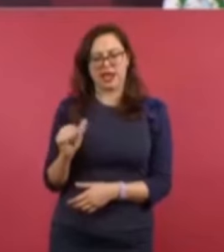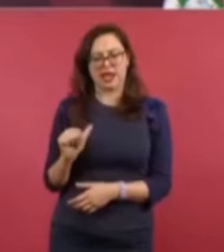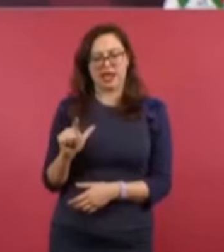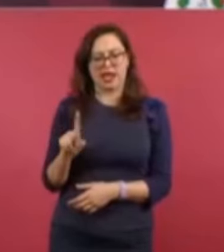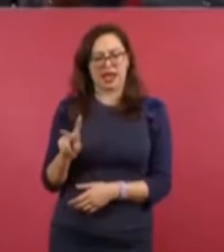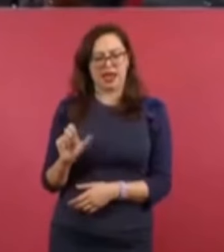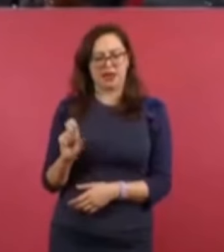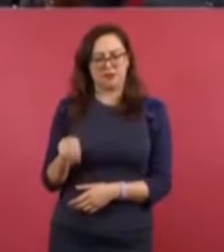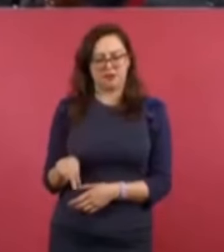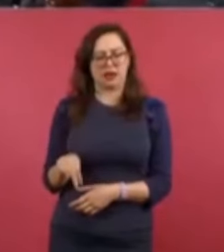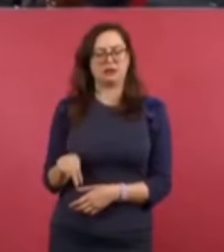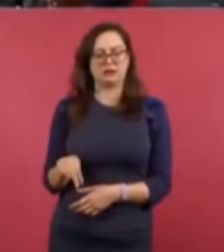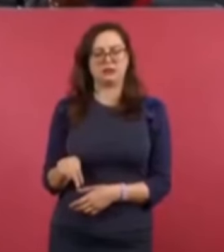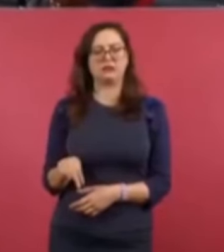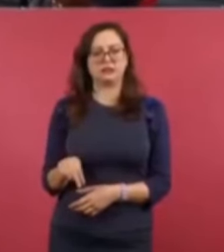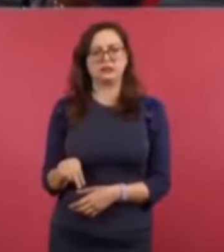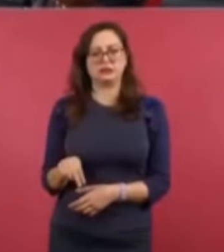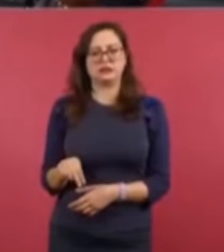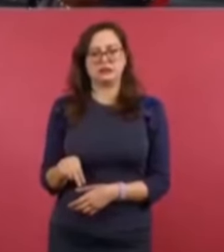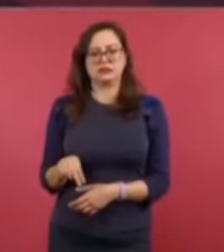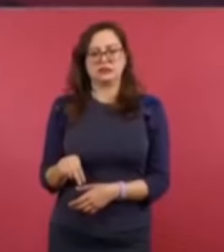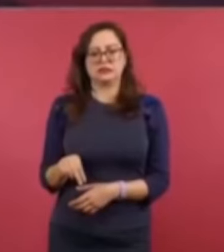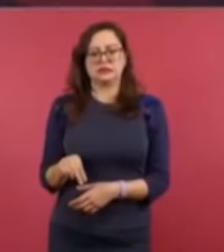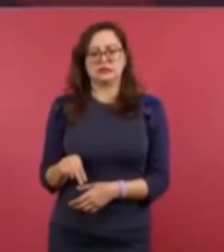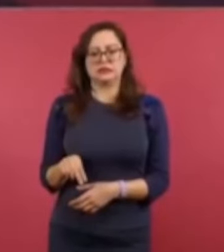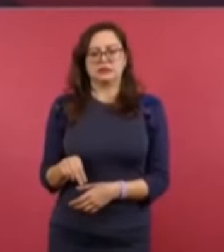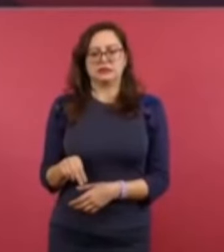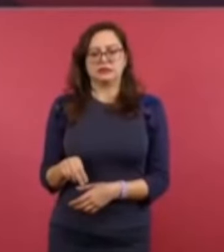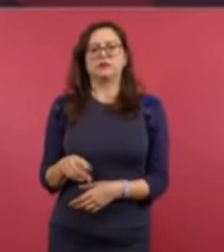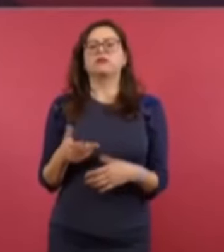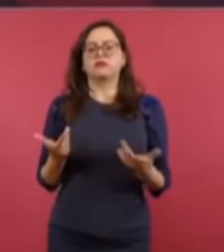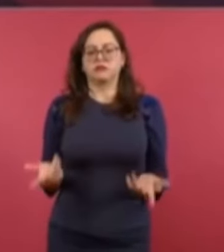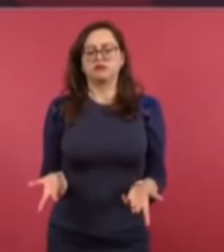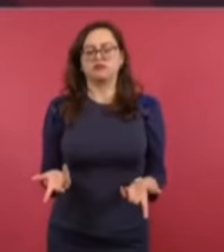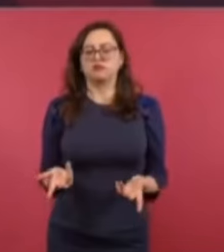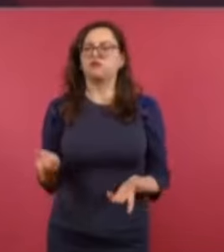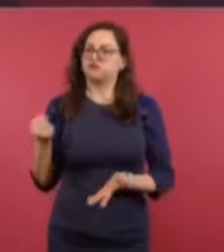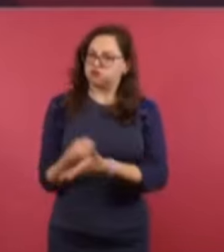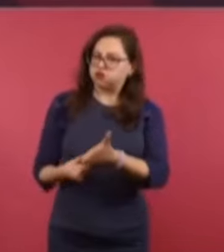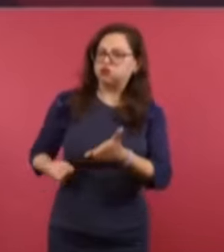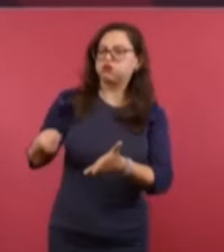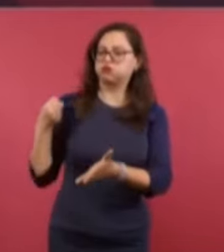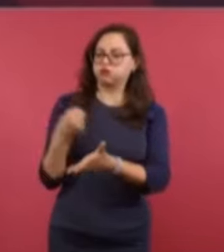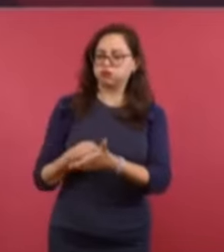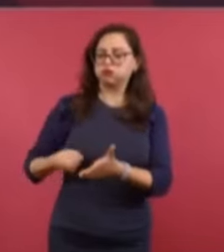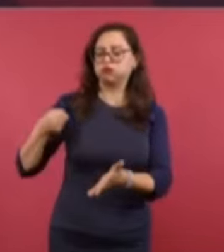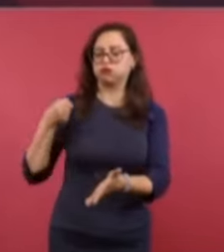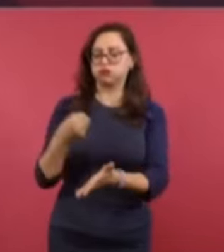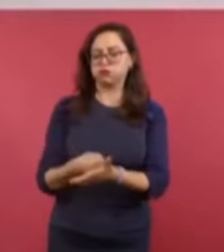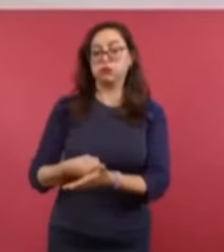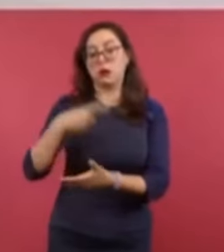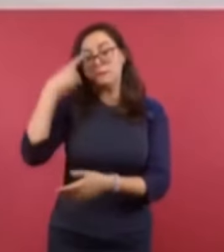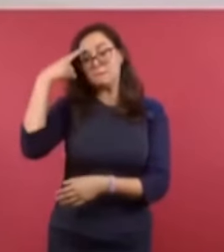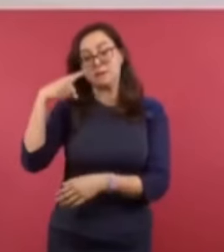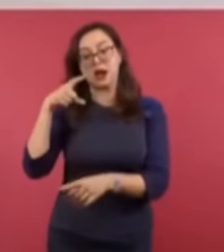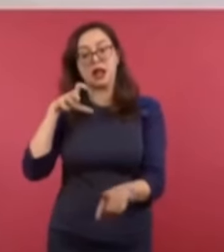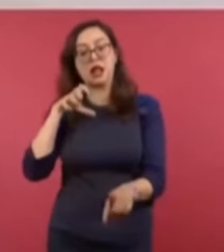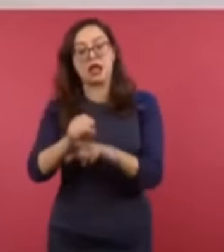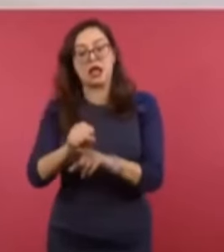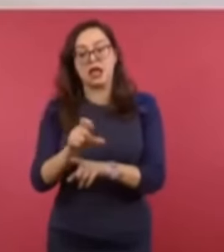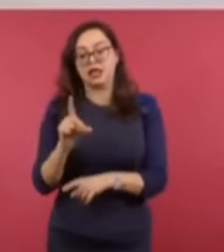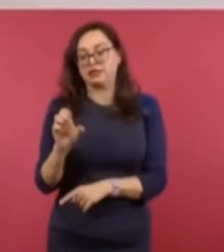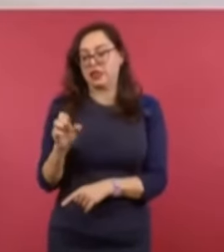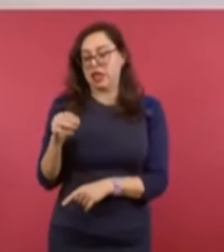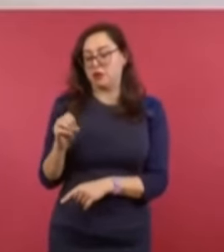la corriente, la tendencia democrática. Por eso me da mucho